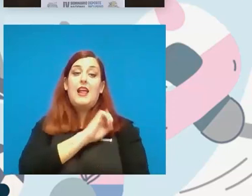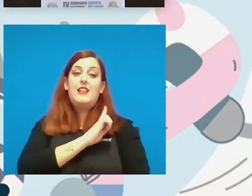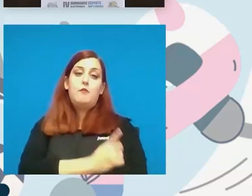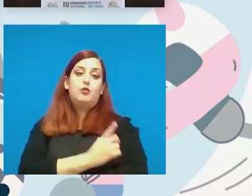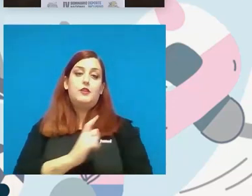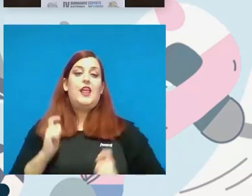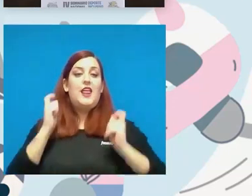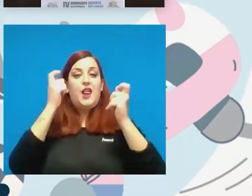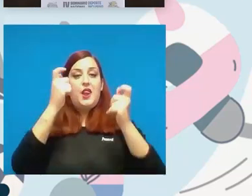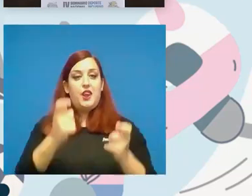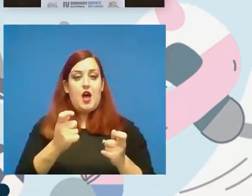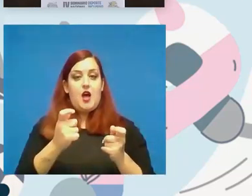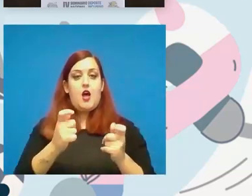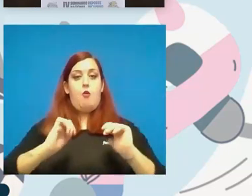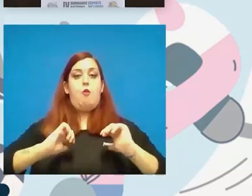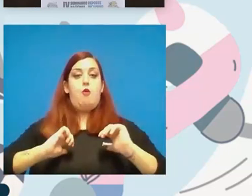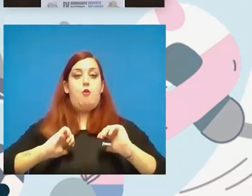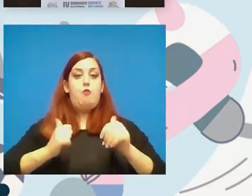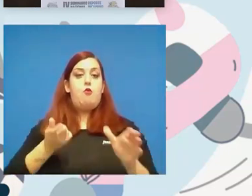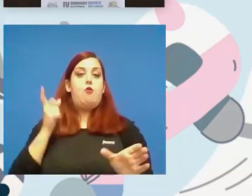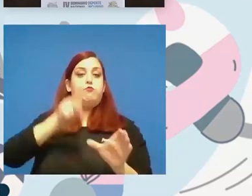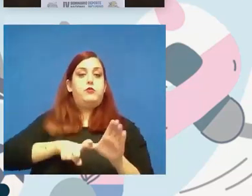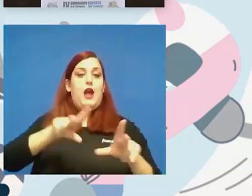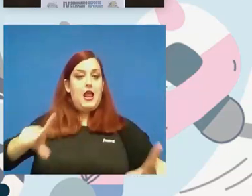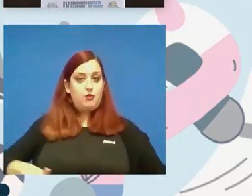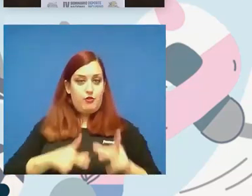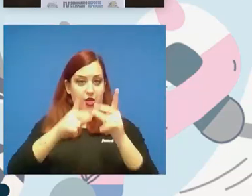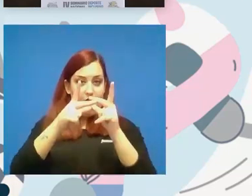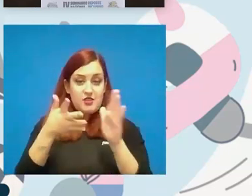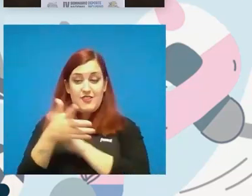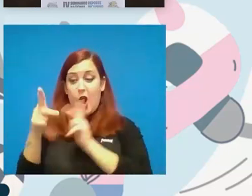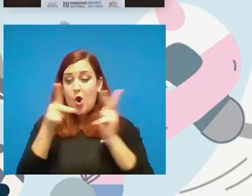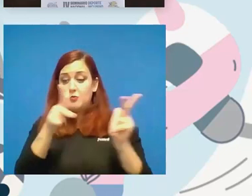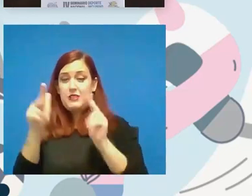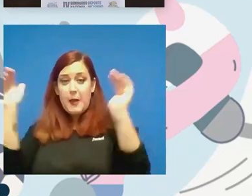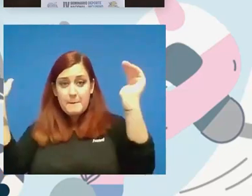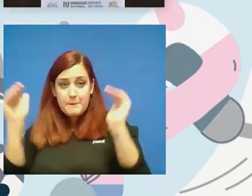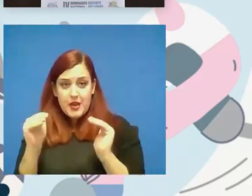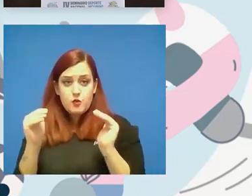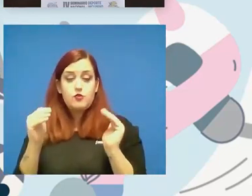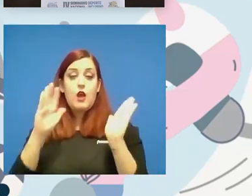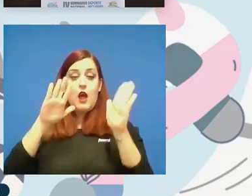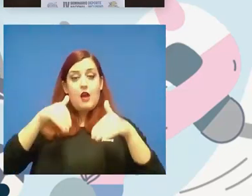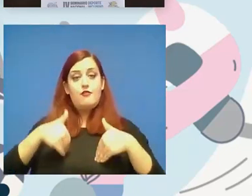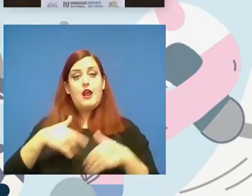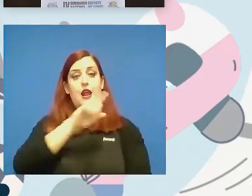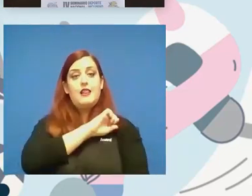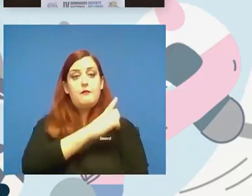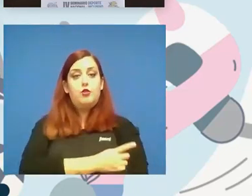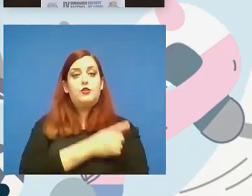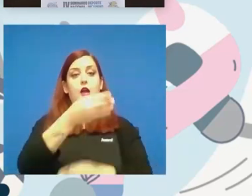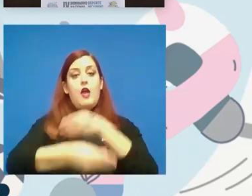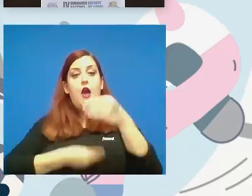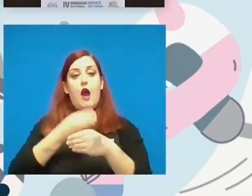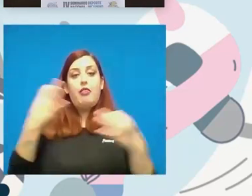entrar en la sociedad reducir la estancia hospitalaria es decir bueno pues el deporte lo que hace es